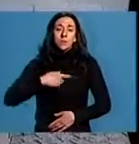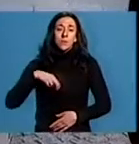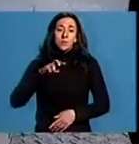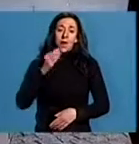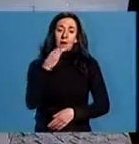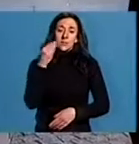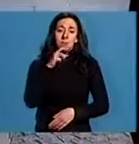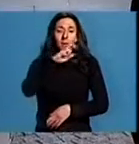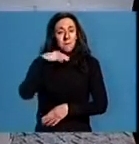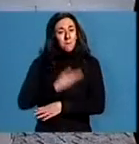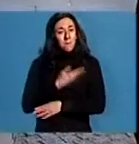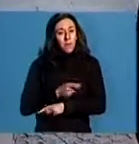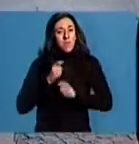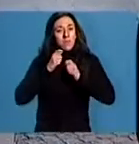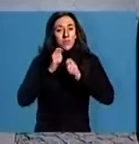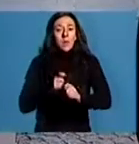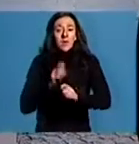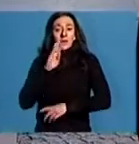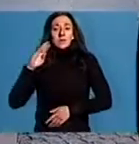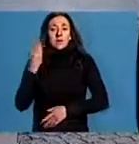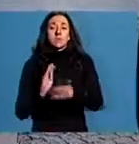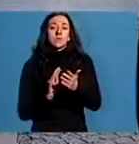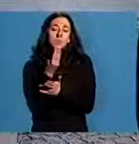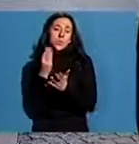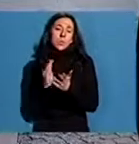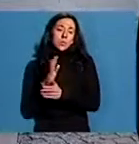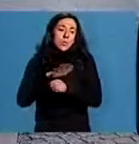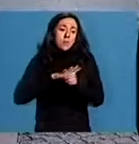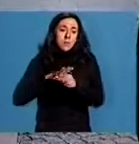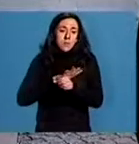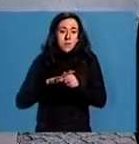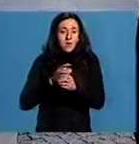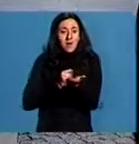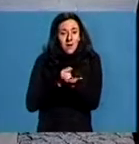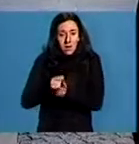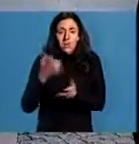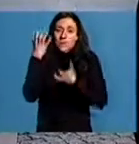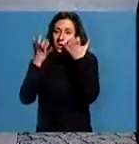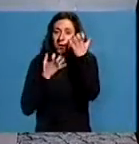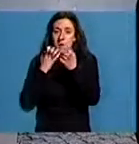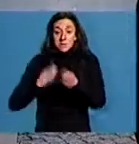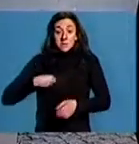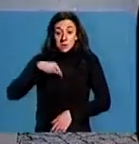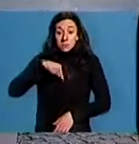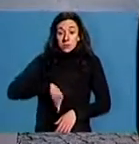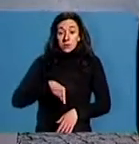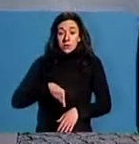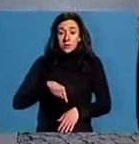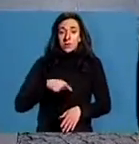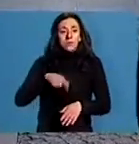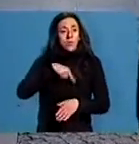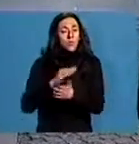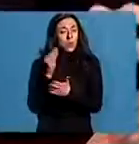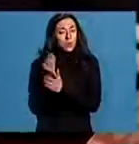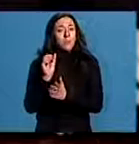gastronomía pero tamén sobre todo a través destes produtos nunha provincia moi agraria e moi gandeira como é a nosa que temos unhos produtos de